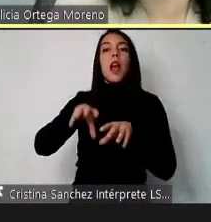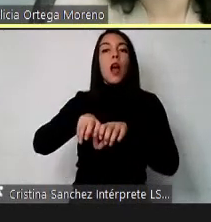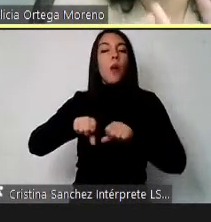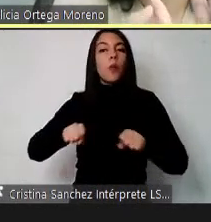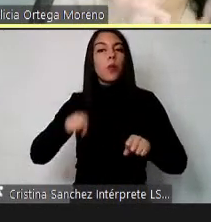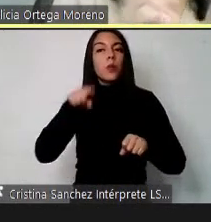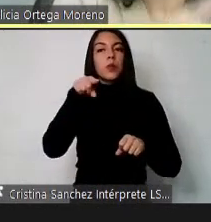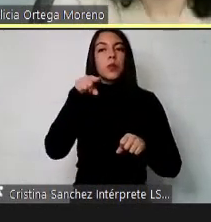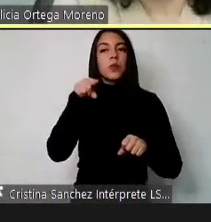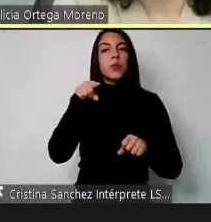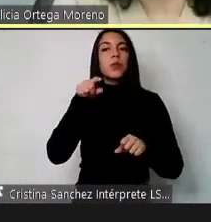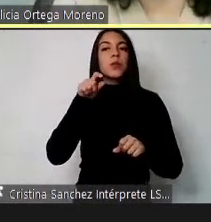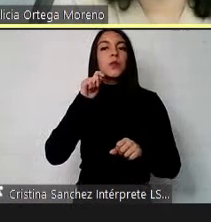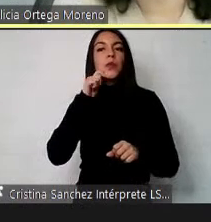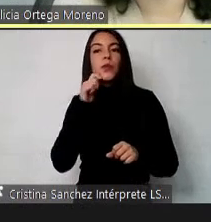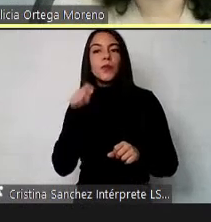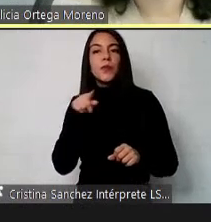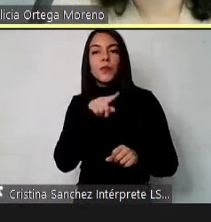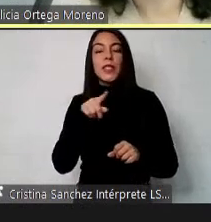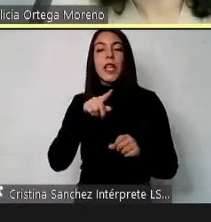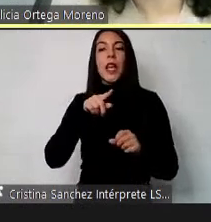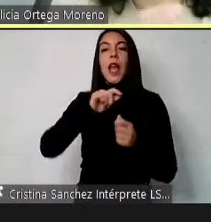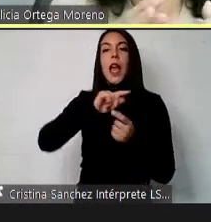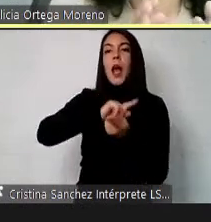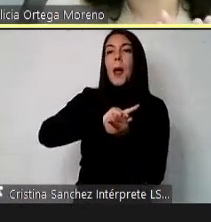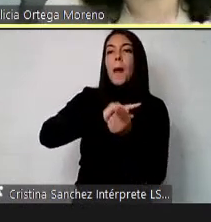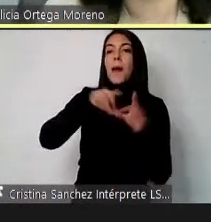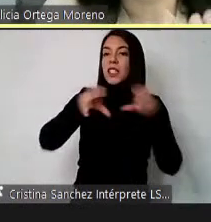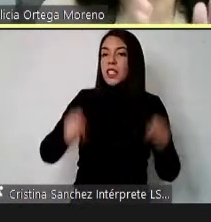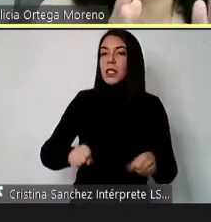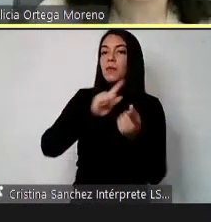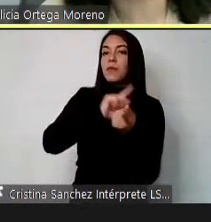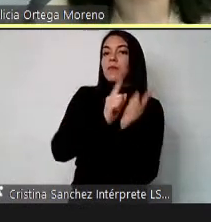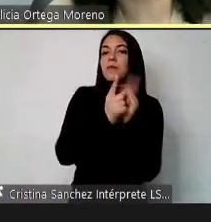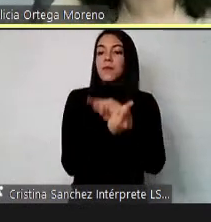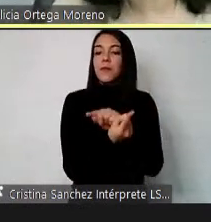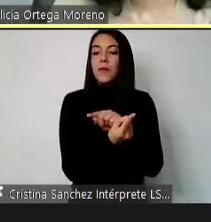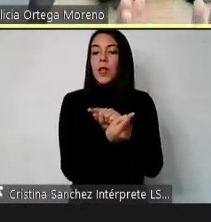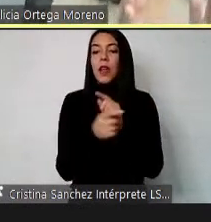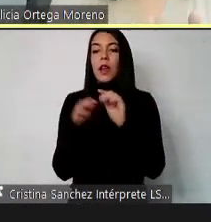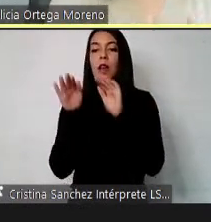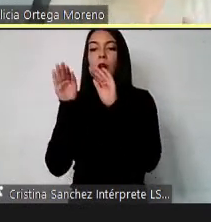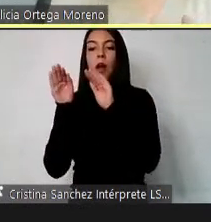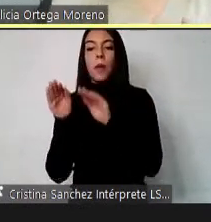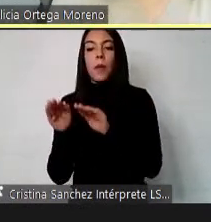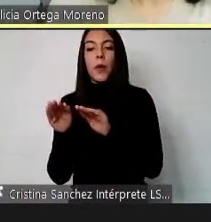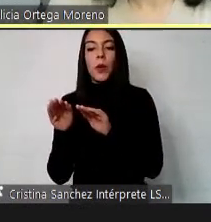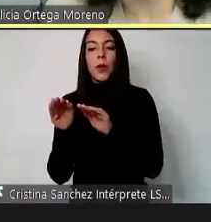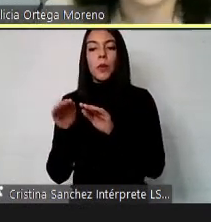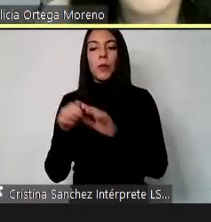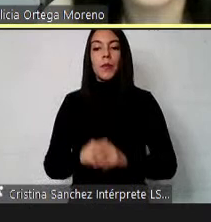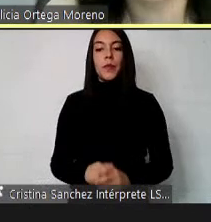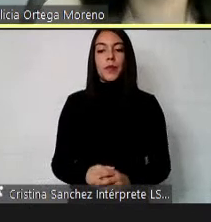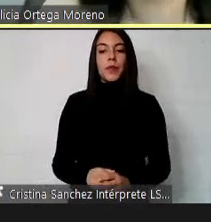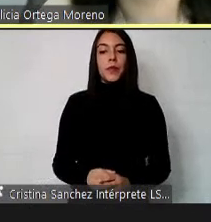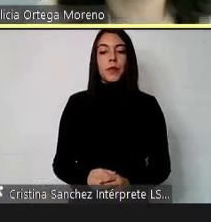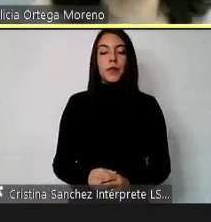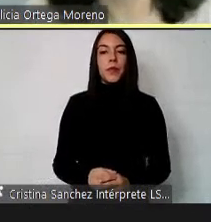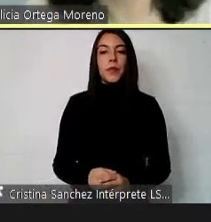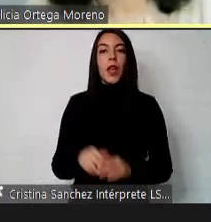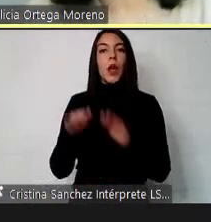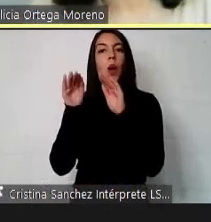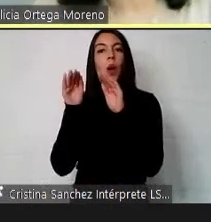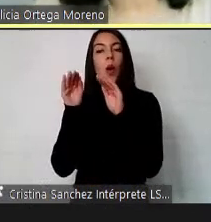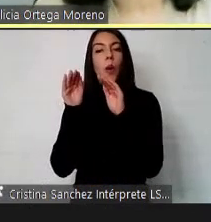se busca es cambiar este sistema hacia un sistema de apoyos y salvaguardias. Es un apoyo